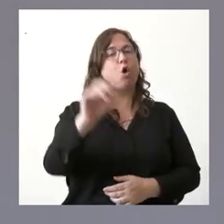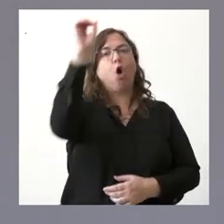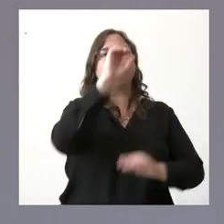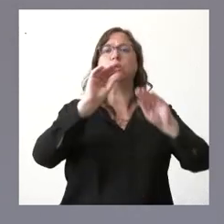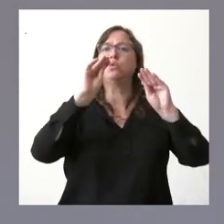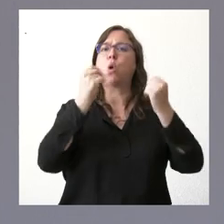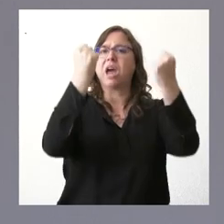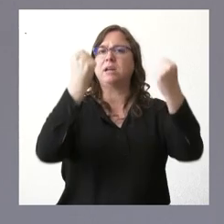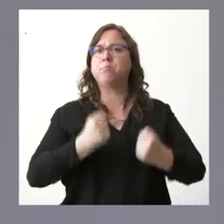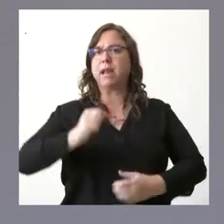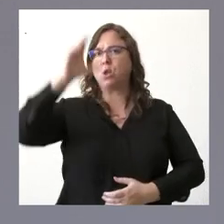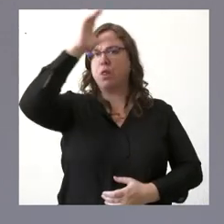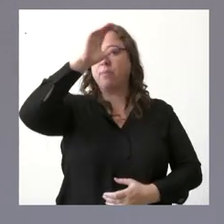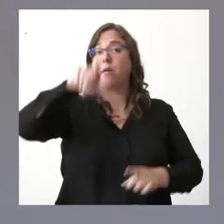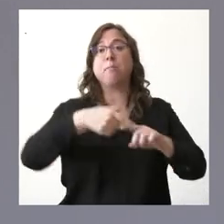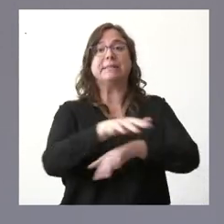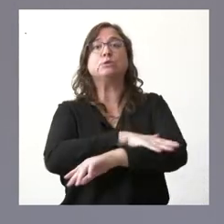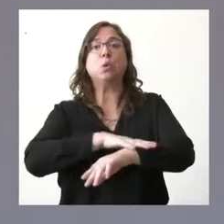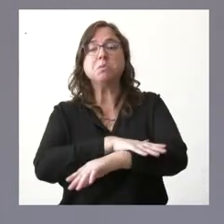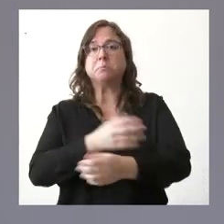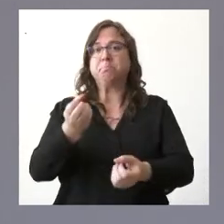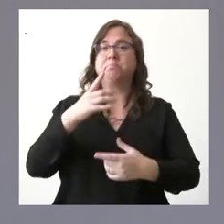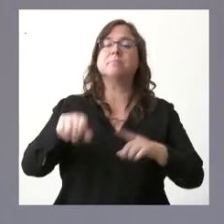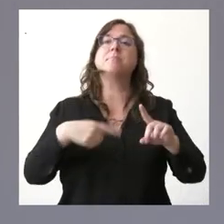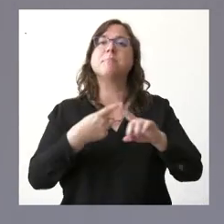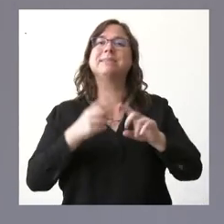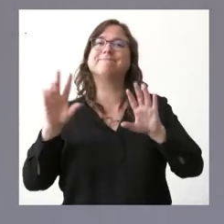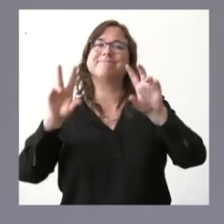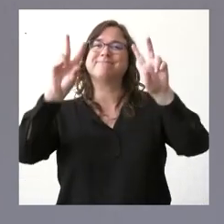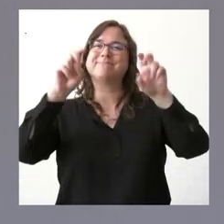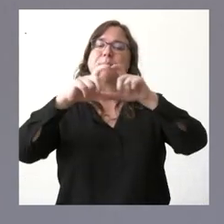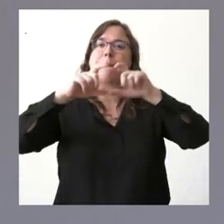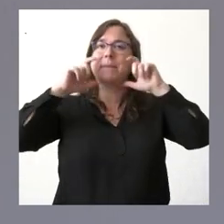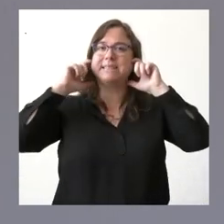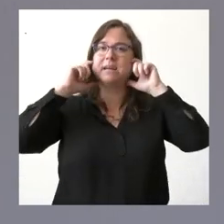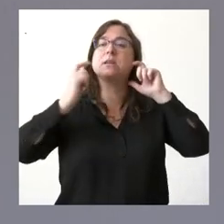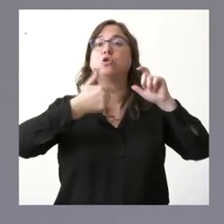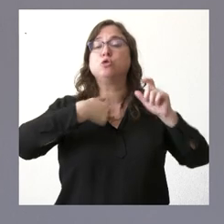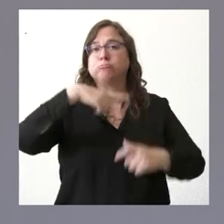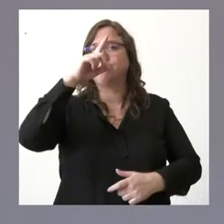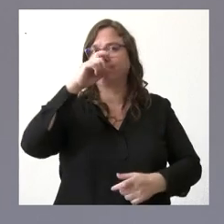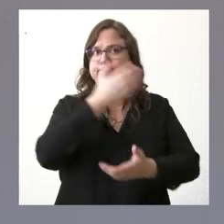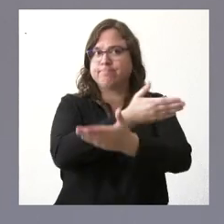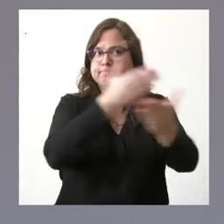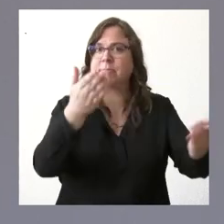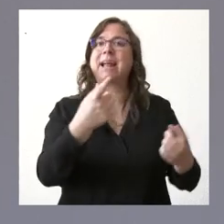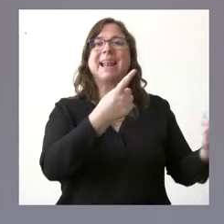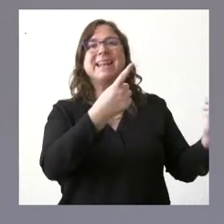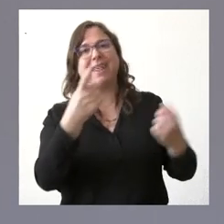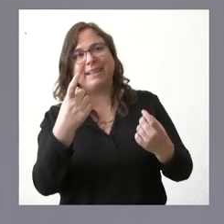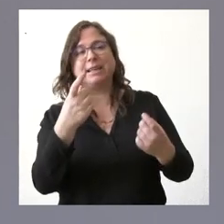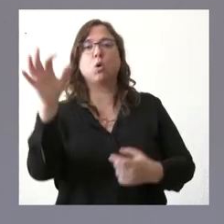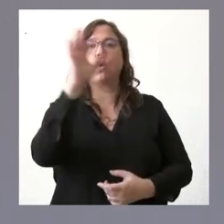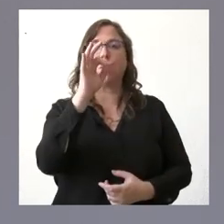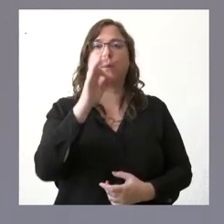de los científicos y del propio gobierno sobre la materia y en relación con las mascarillas nosotros lo que hacemos es recordar la necesidad o la oportunidad